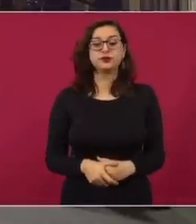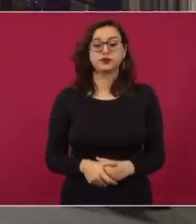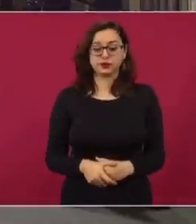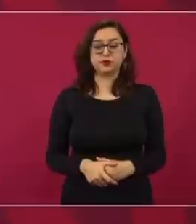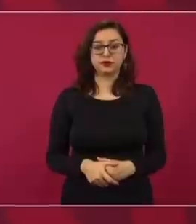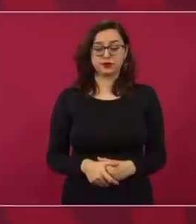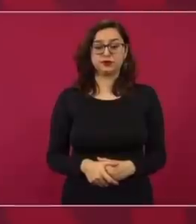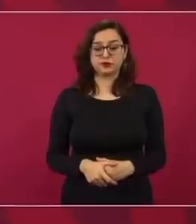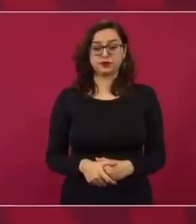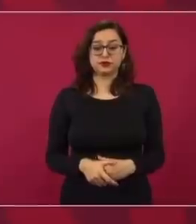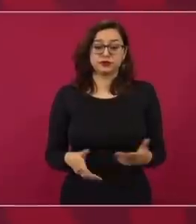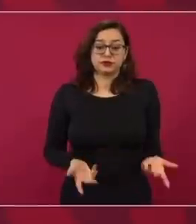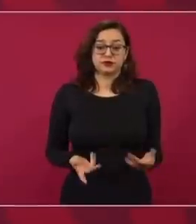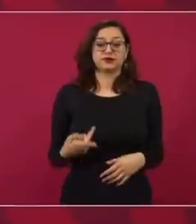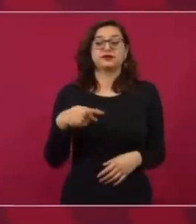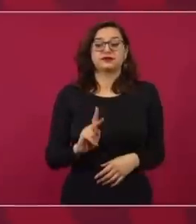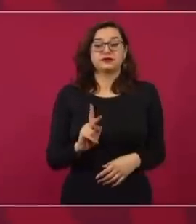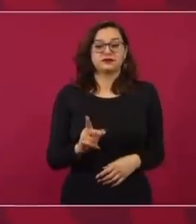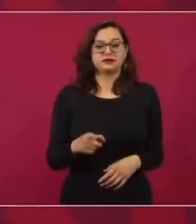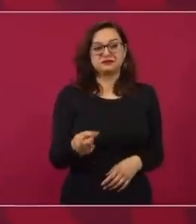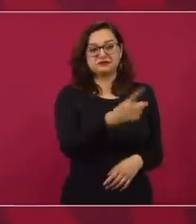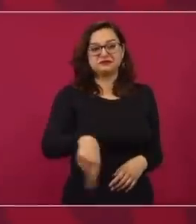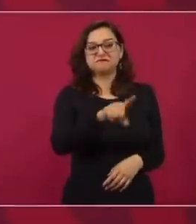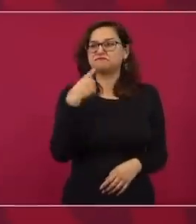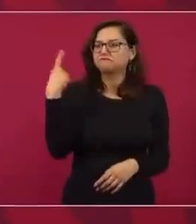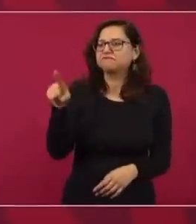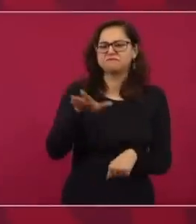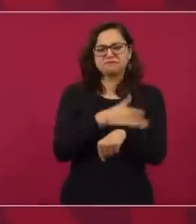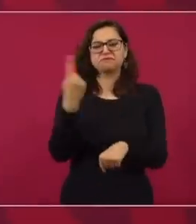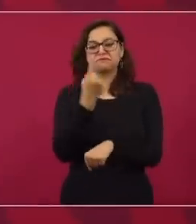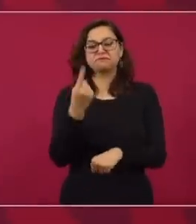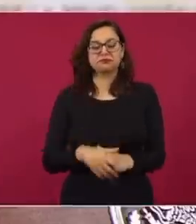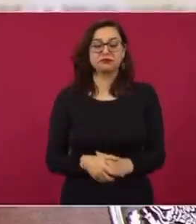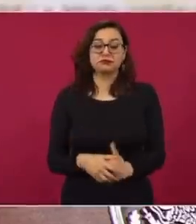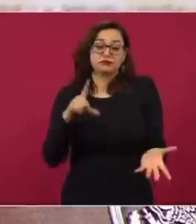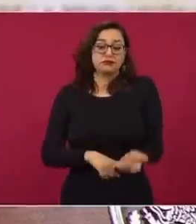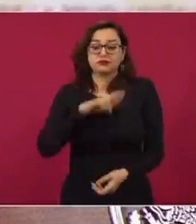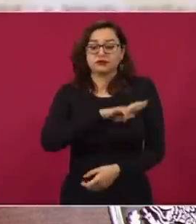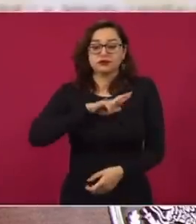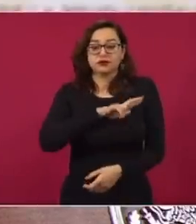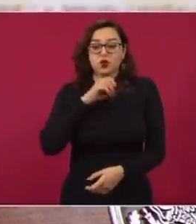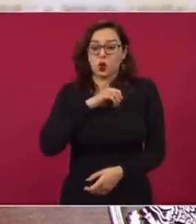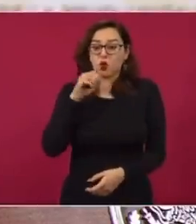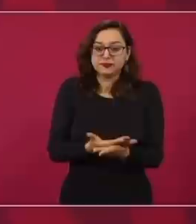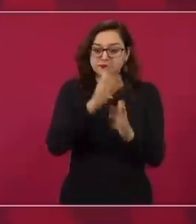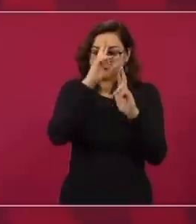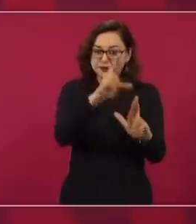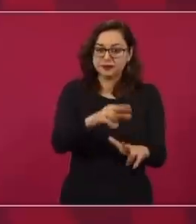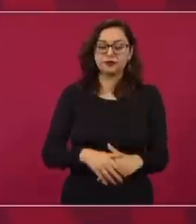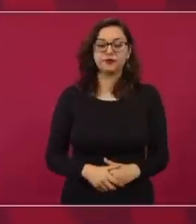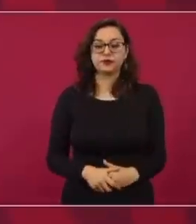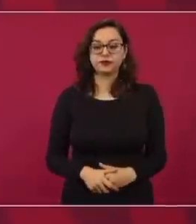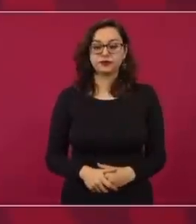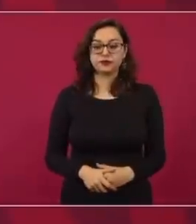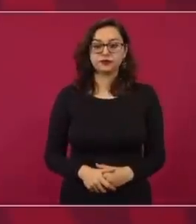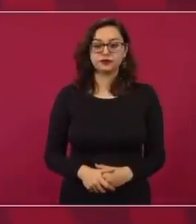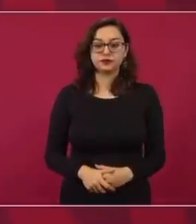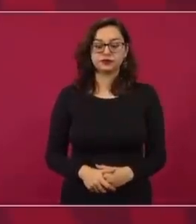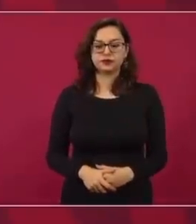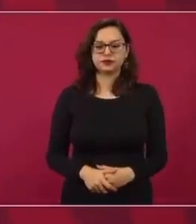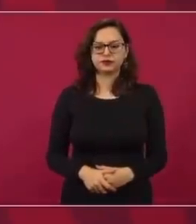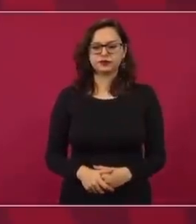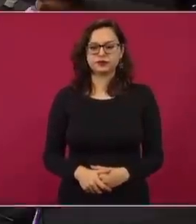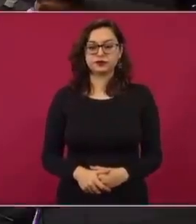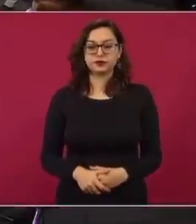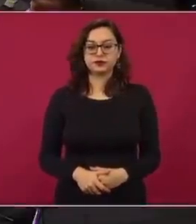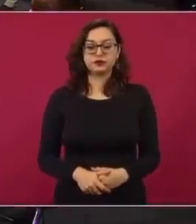Pero es desde luego producto del rencor, del odio y de la politiquería. Me consta que el